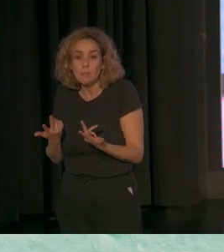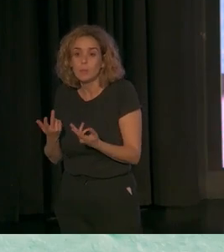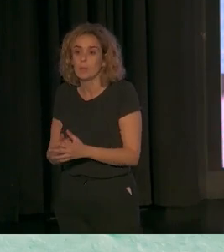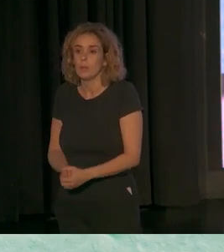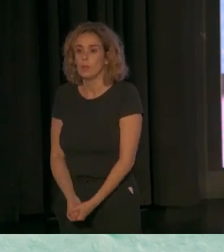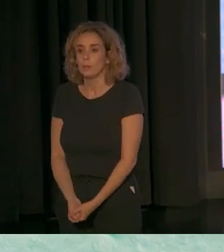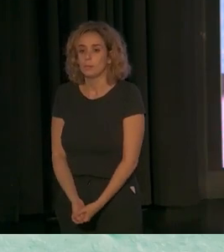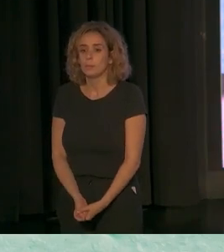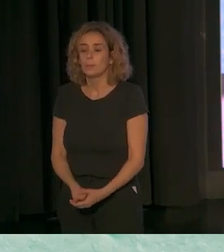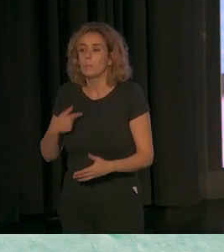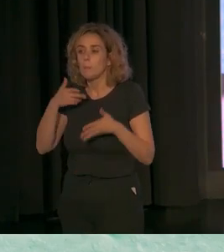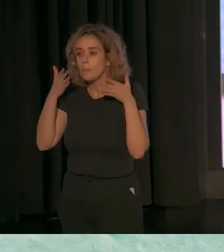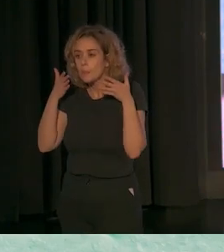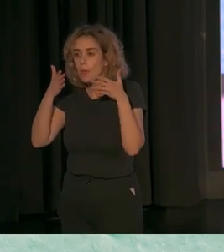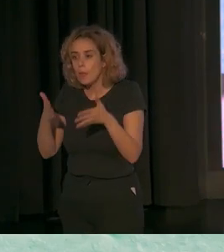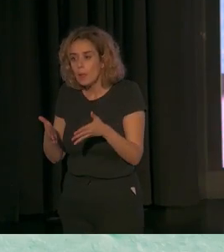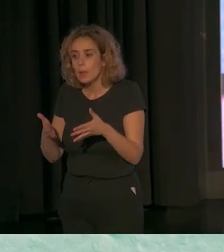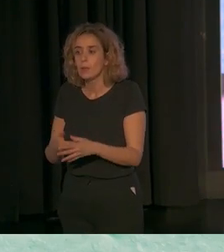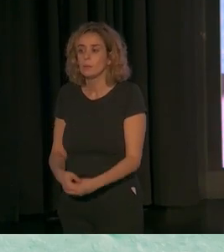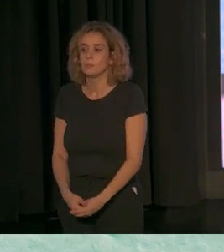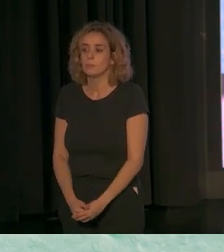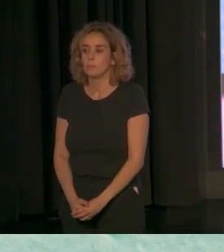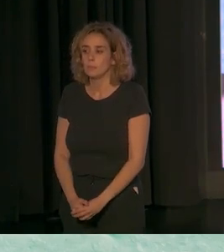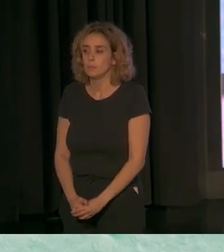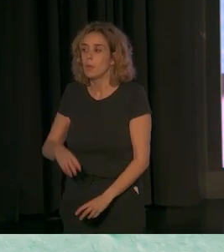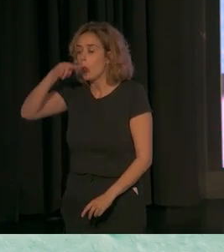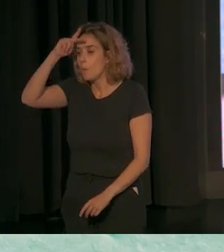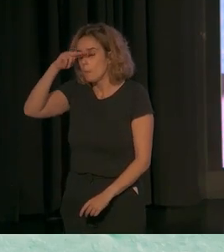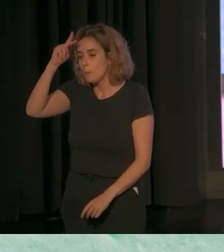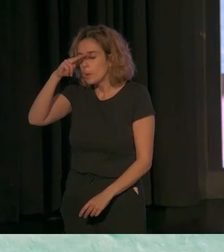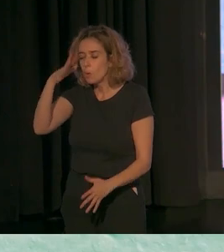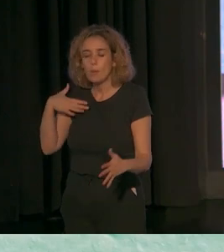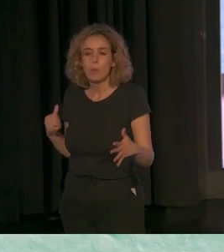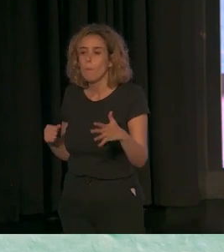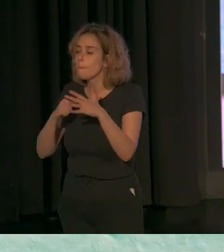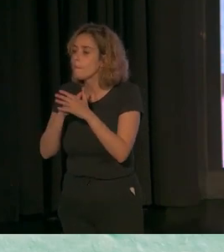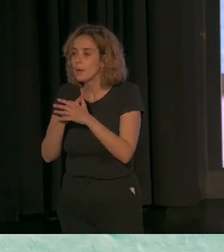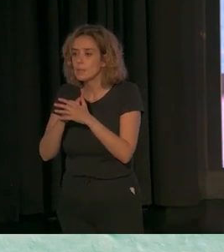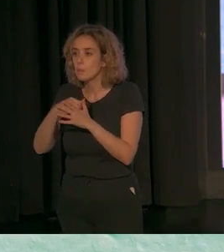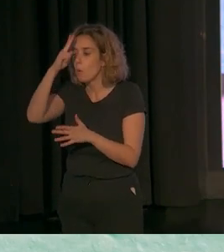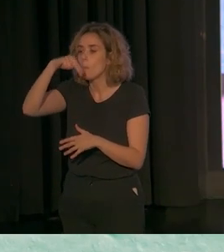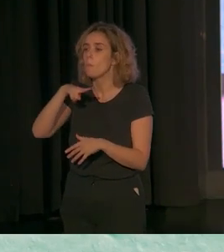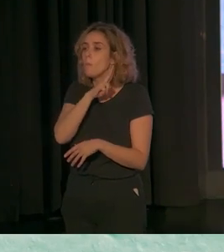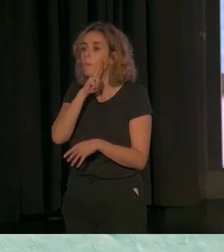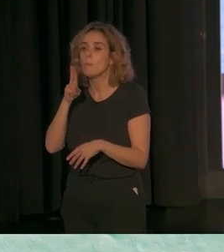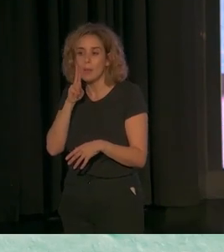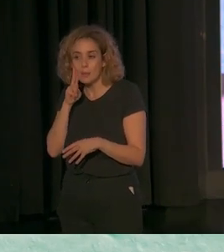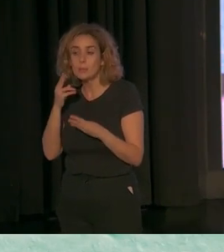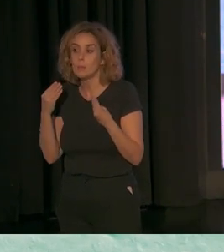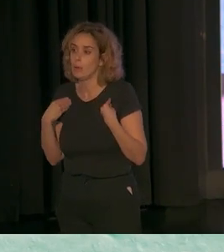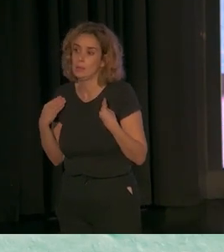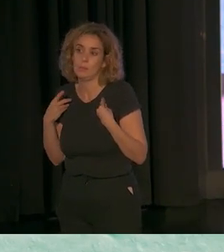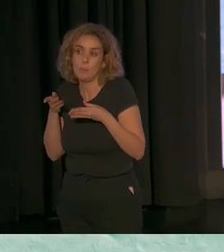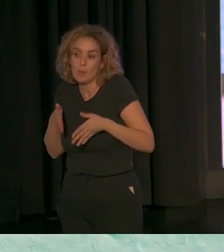edad adulta. No voy a centrarme en los temas de edad adulta, pero es una preocupación máxima en los padres y madres en la vida adulta, que se